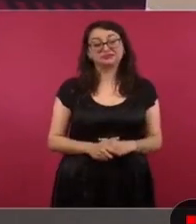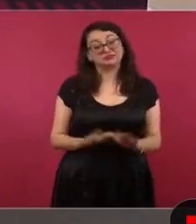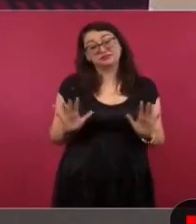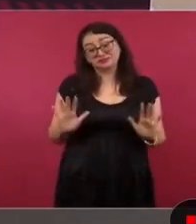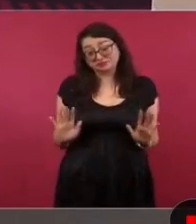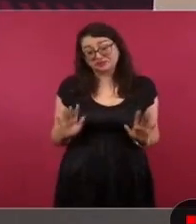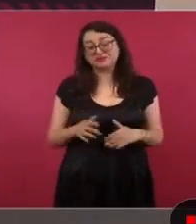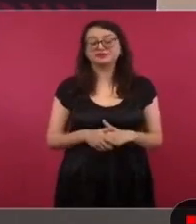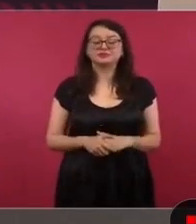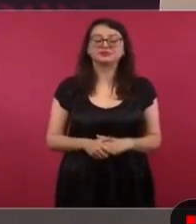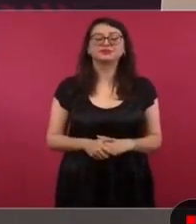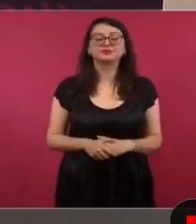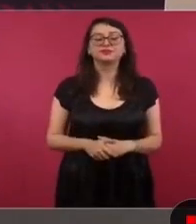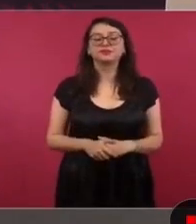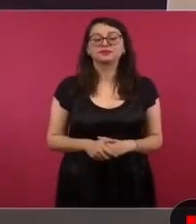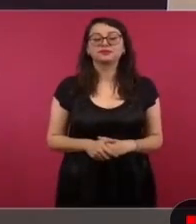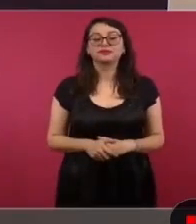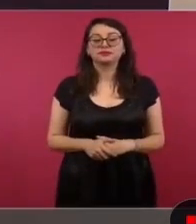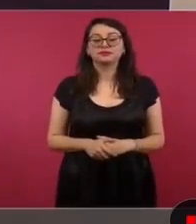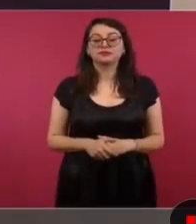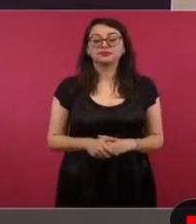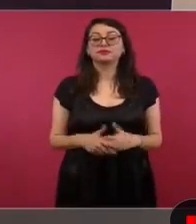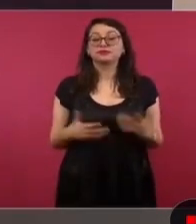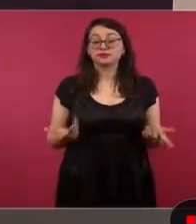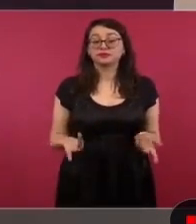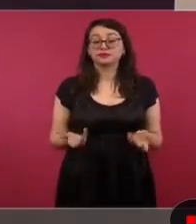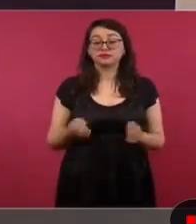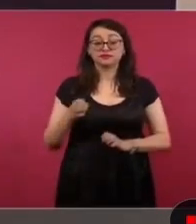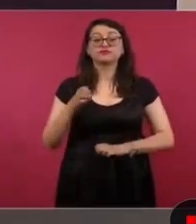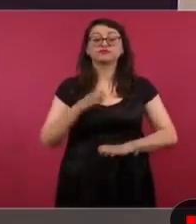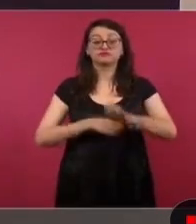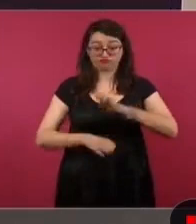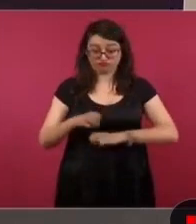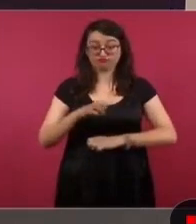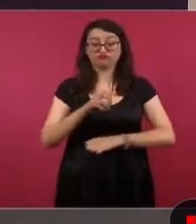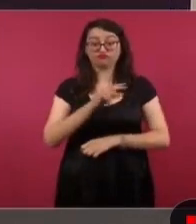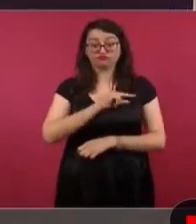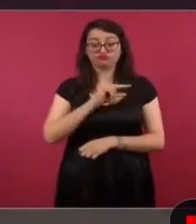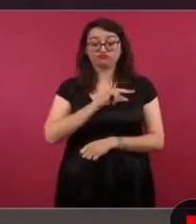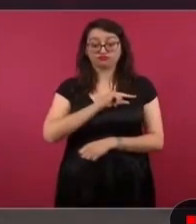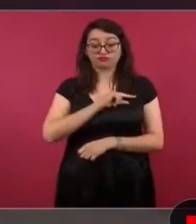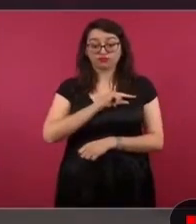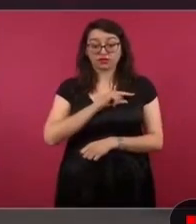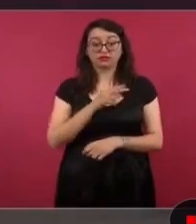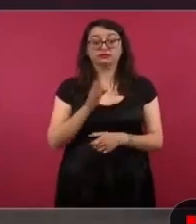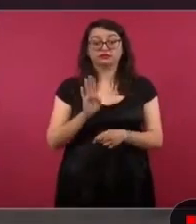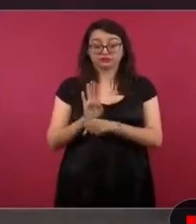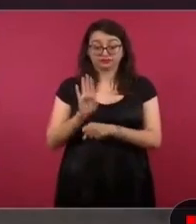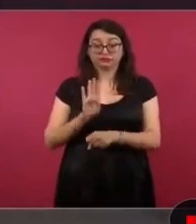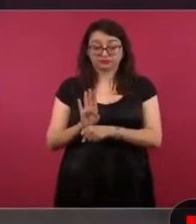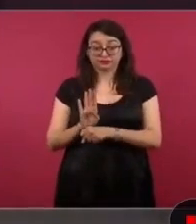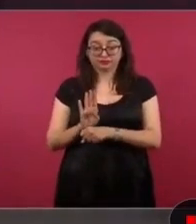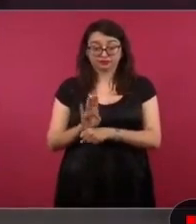entonces ese préstado de Odebrecht dio dinero también para la campaña